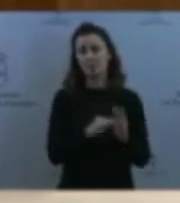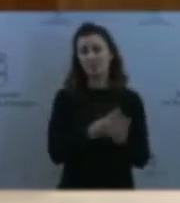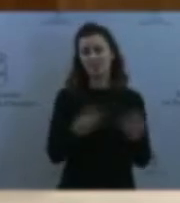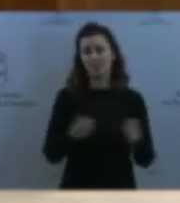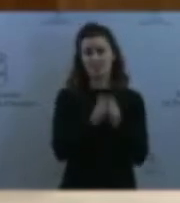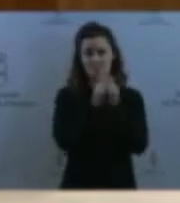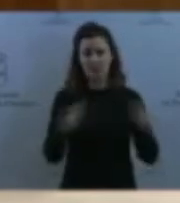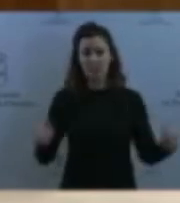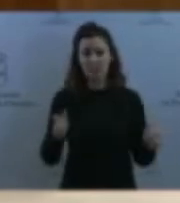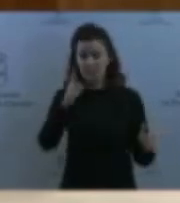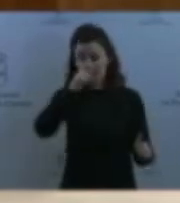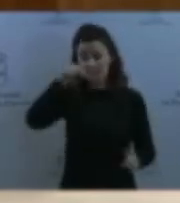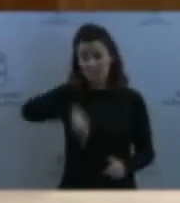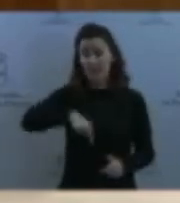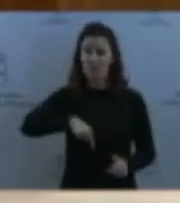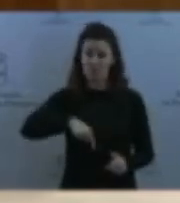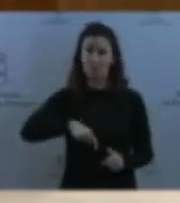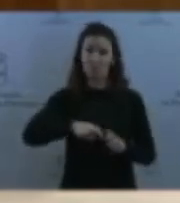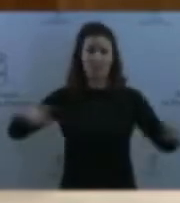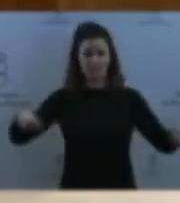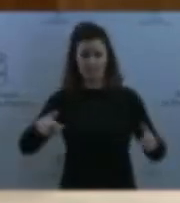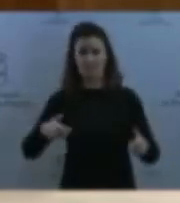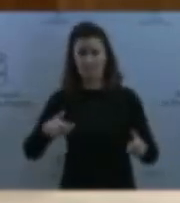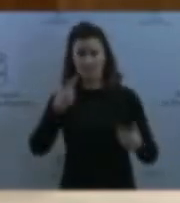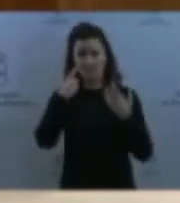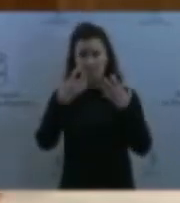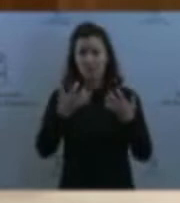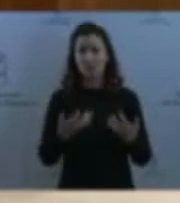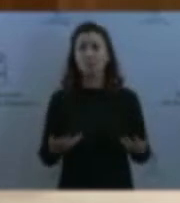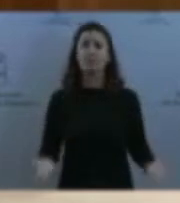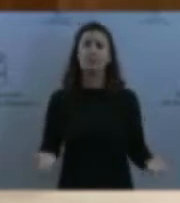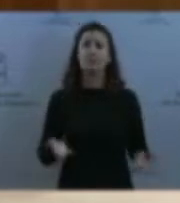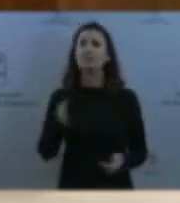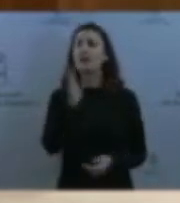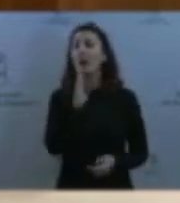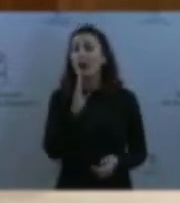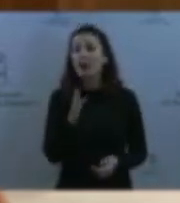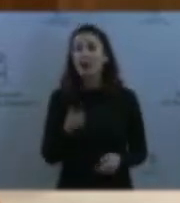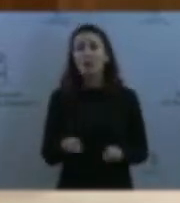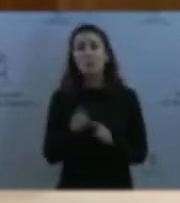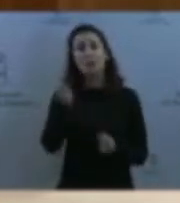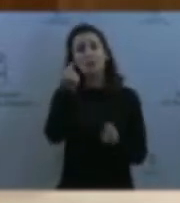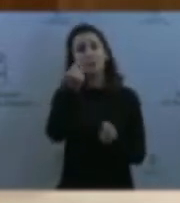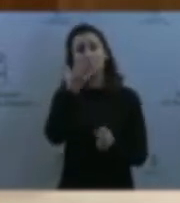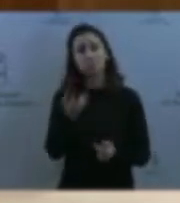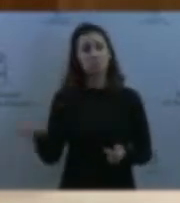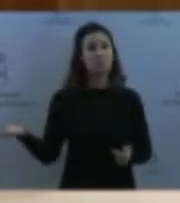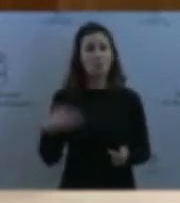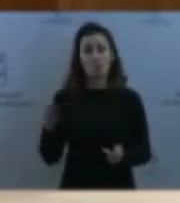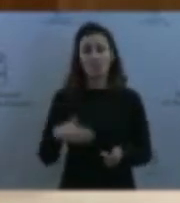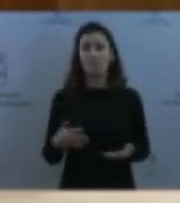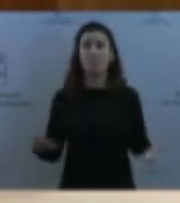repunte en España. Y todo ello también, sin datos rigurosos, todo hay que decirlo, porque lo que no se registra no existe.